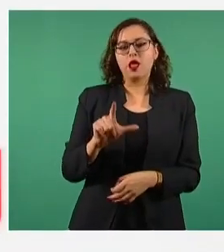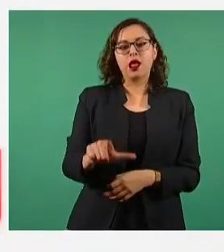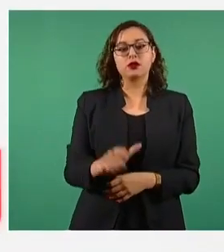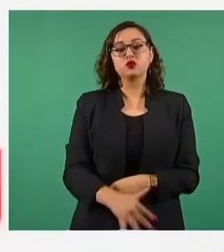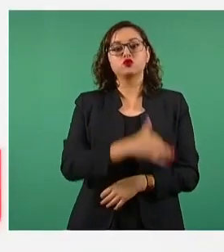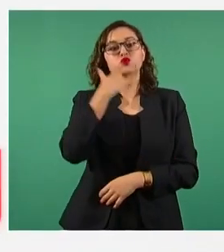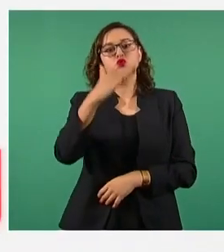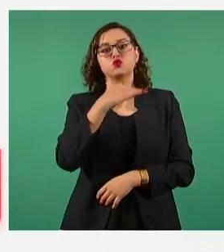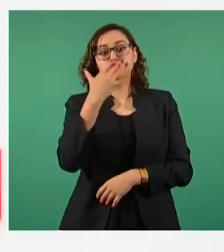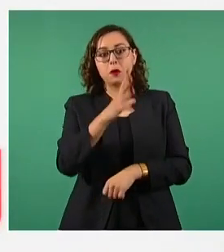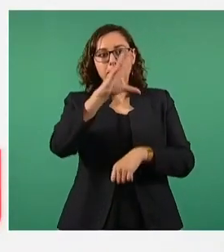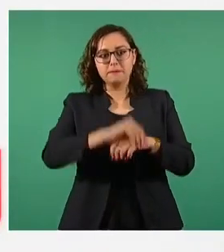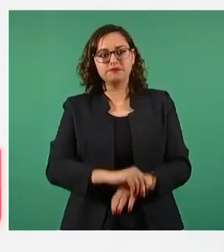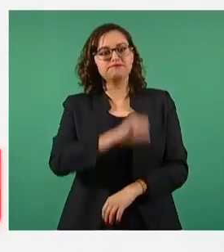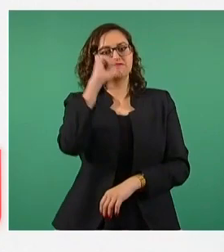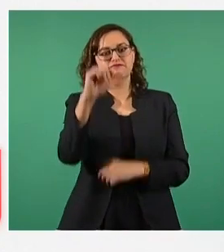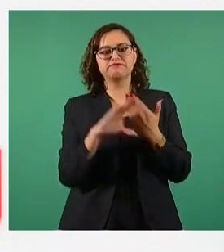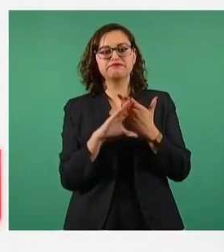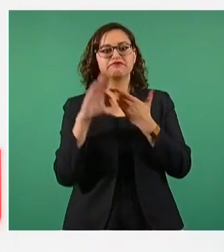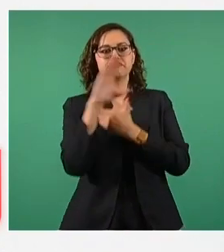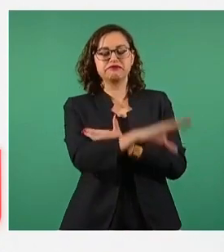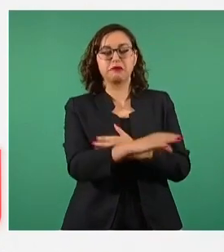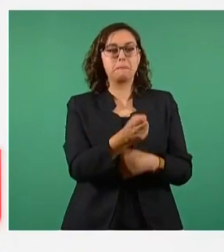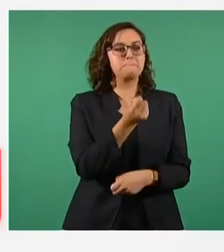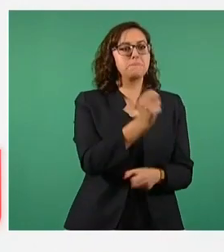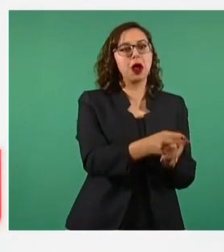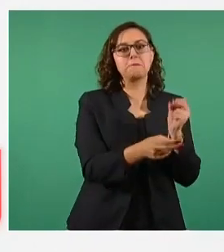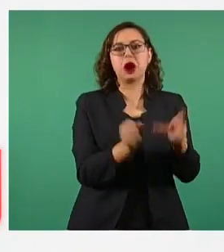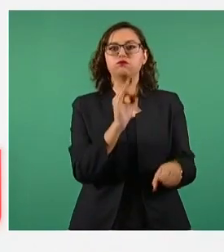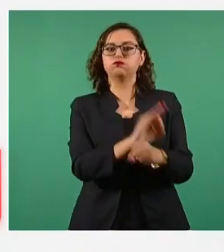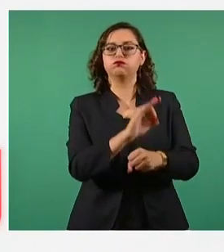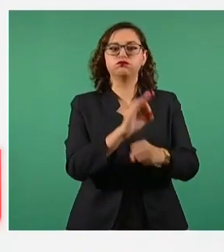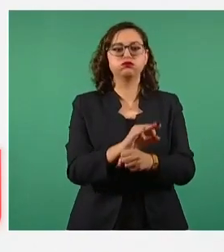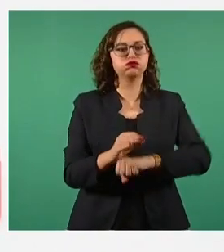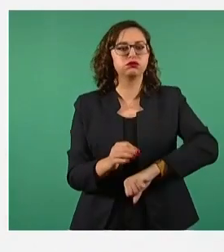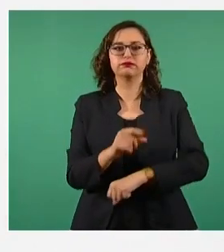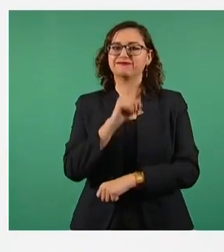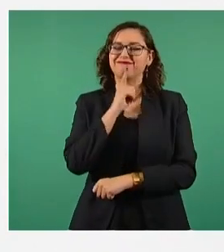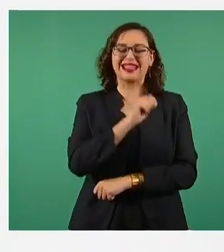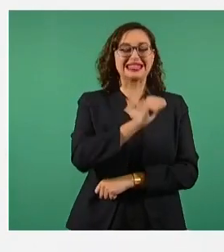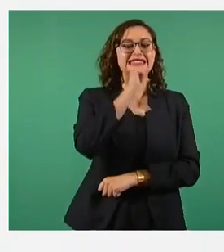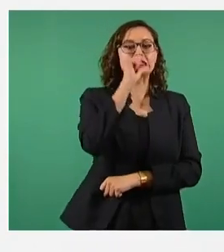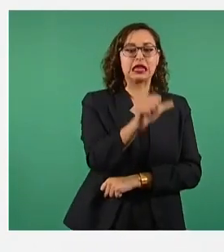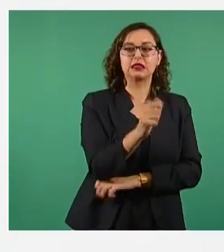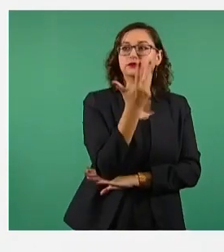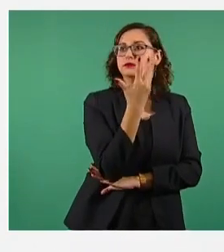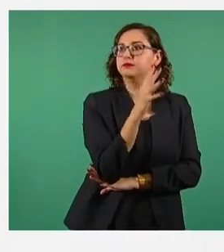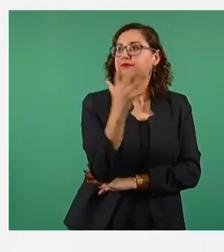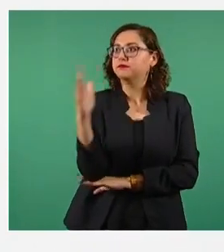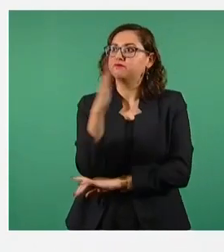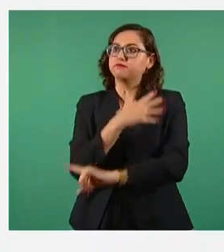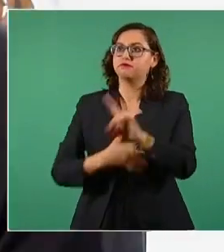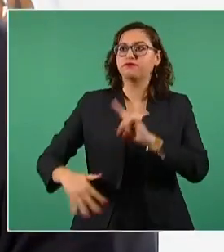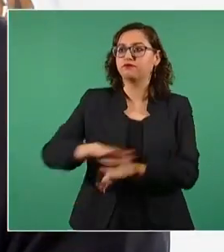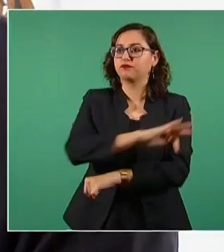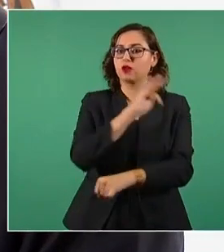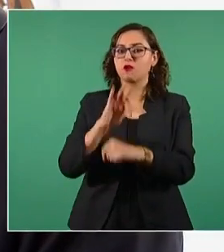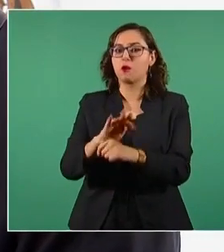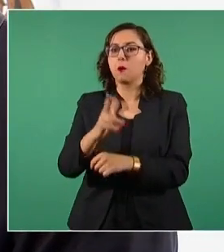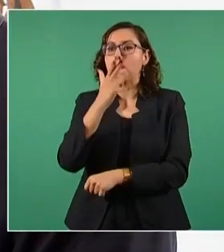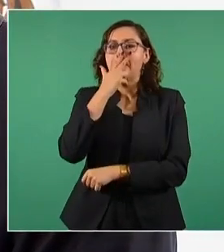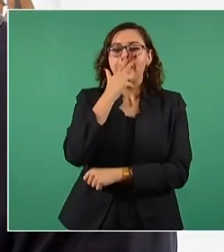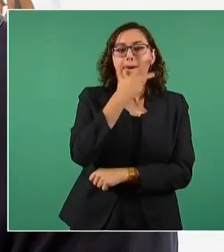no hay fueros ni privilegios, se protege la naturaleza, se auspicia la igualdad de